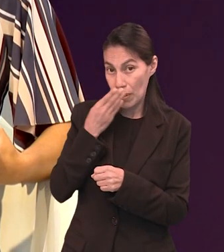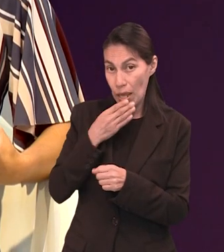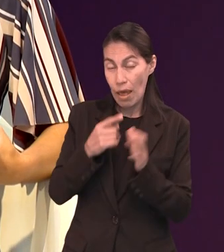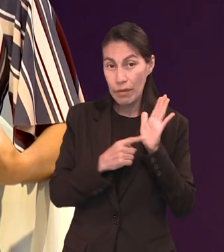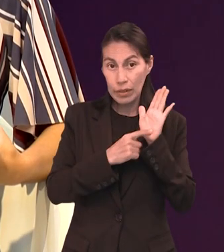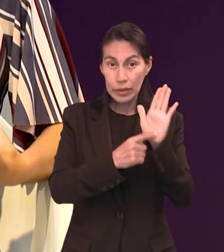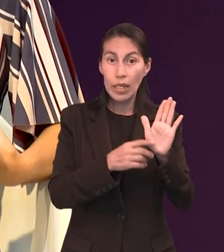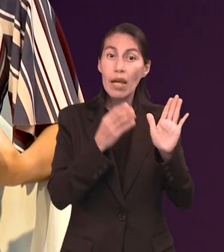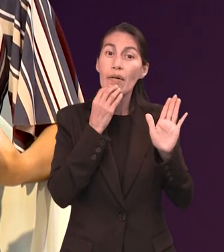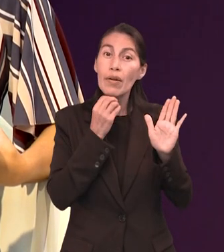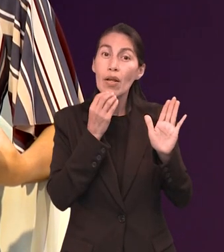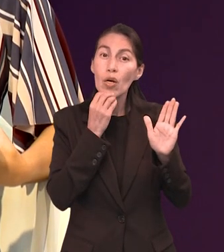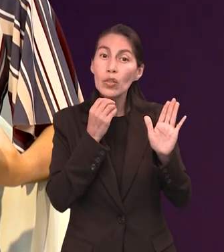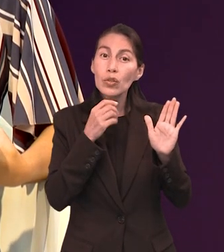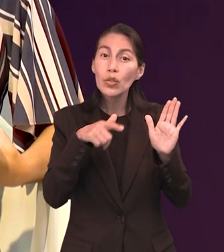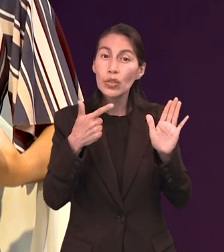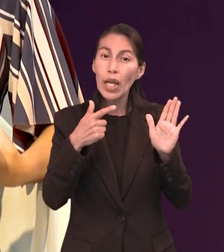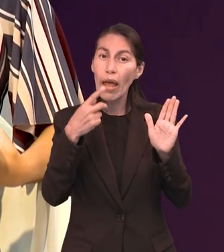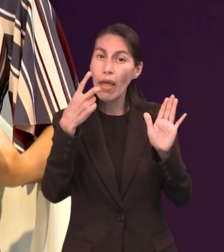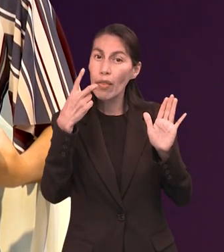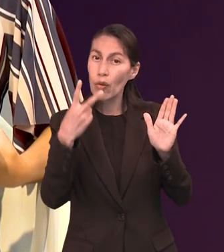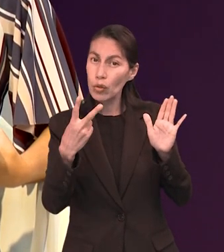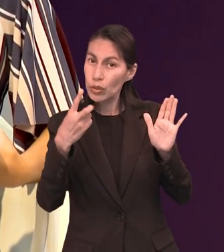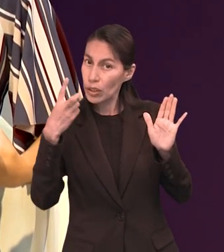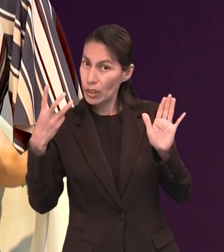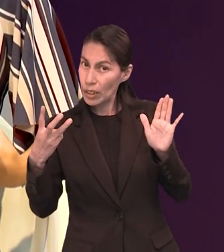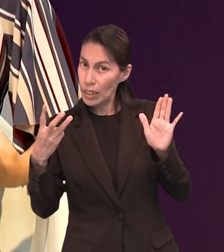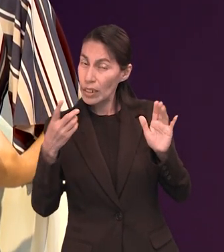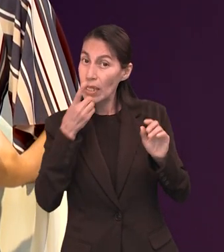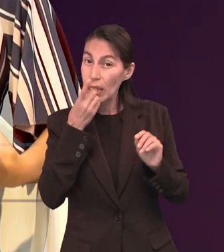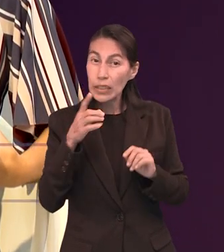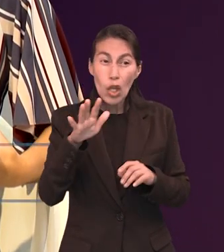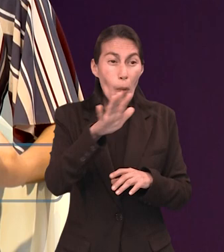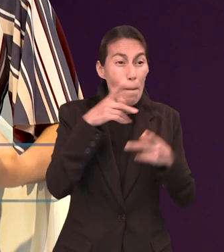12, los versículos 2 y 3, que dice,